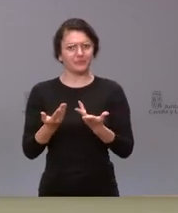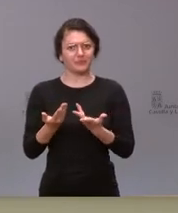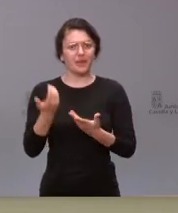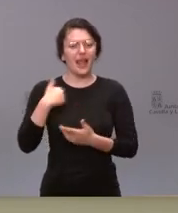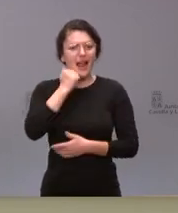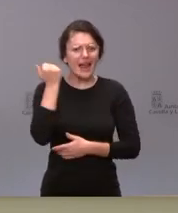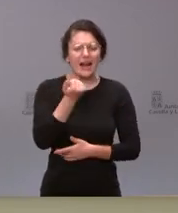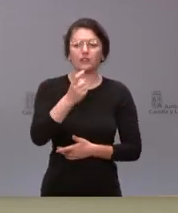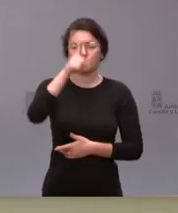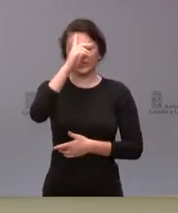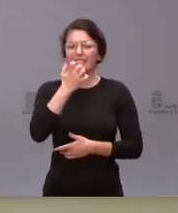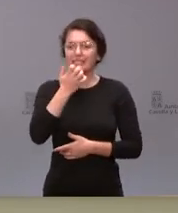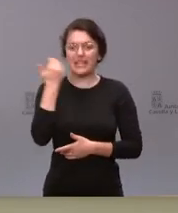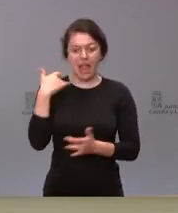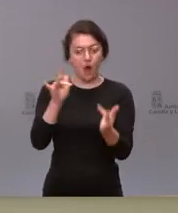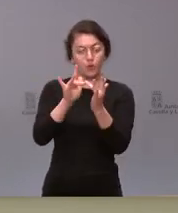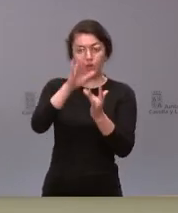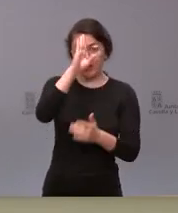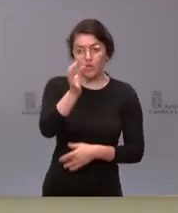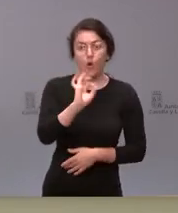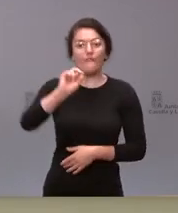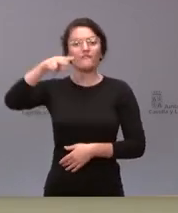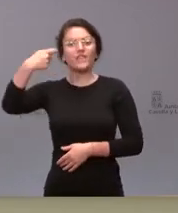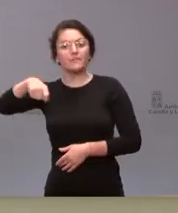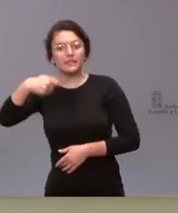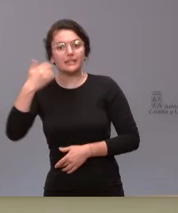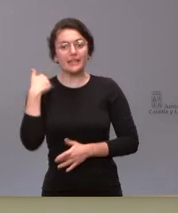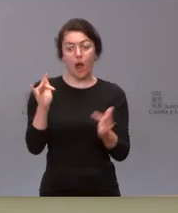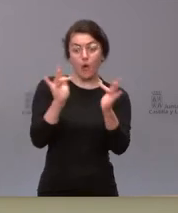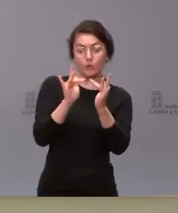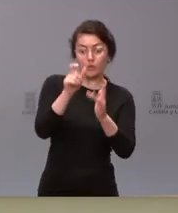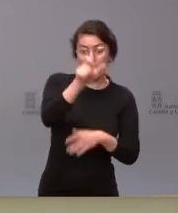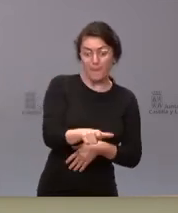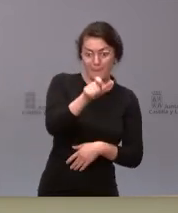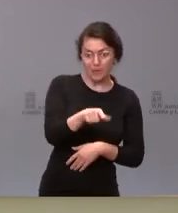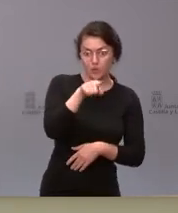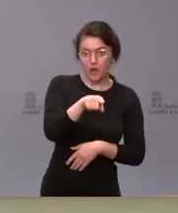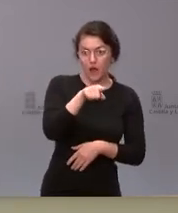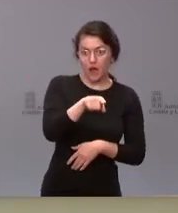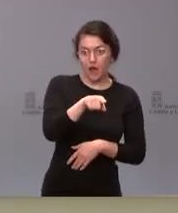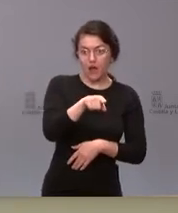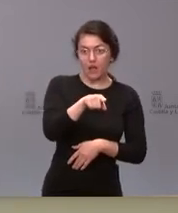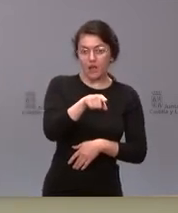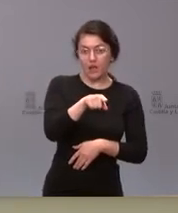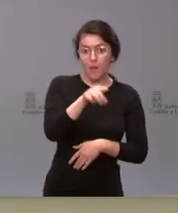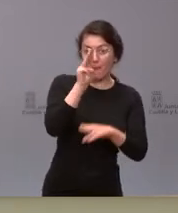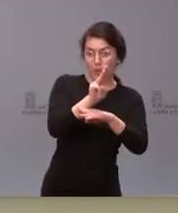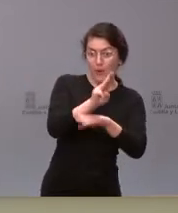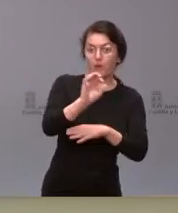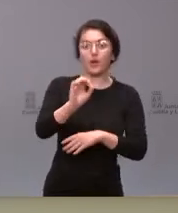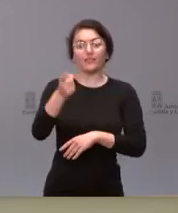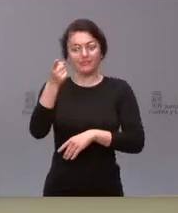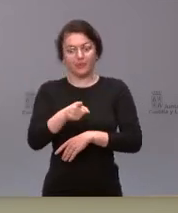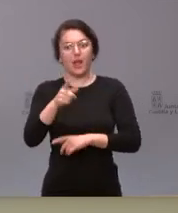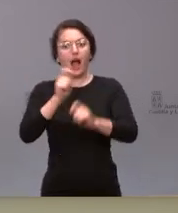contacto directamente o el vicepresidente en concreto ha contactado con la procuradora aludida y también con las asociaciones que manifestaron su queja